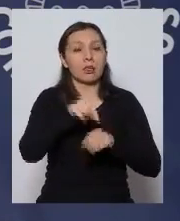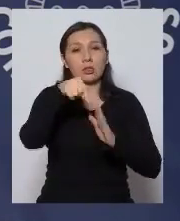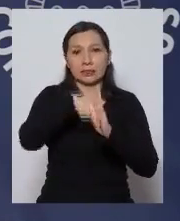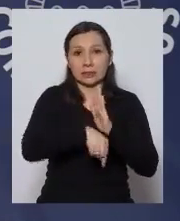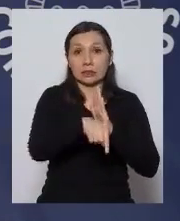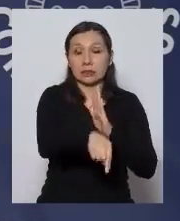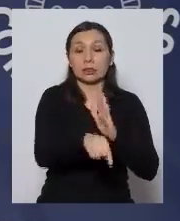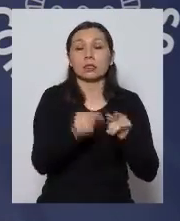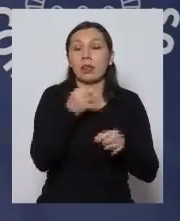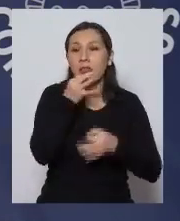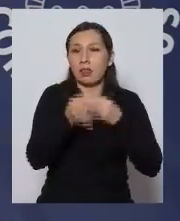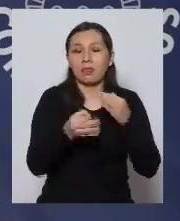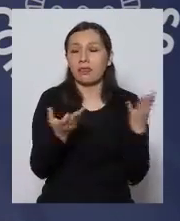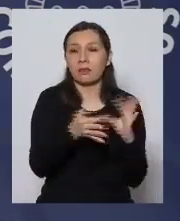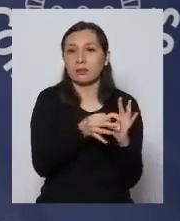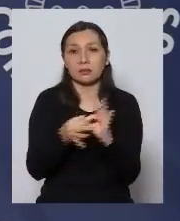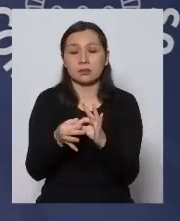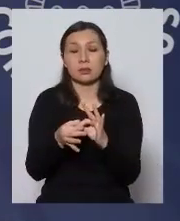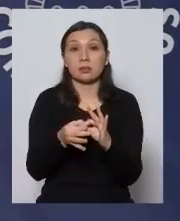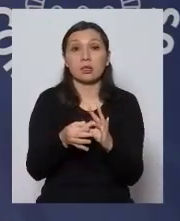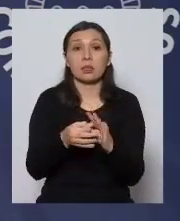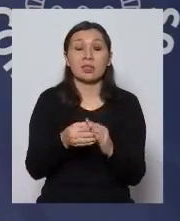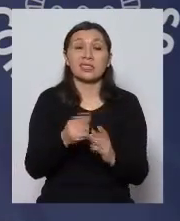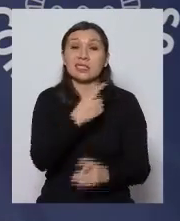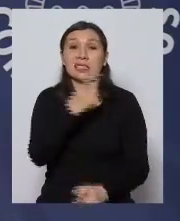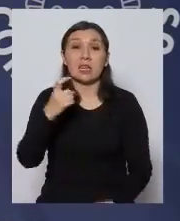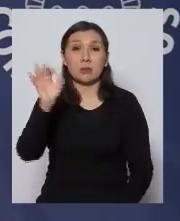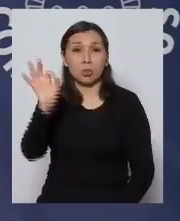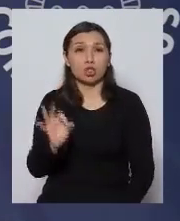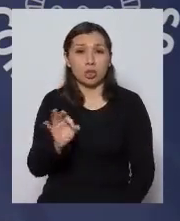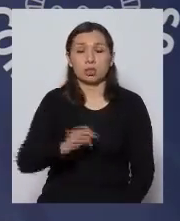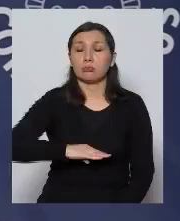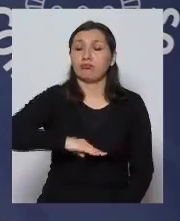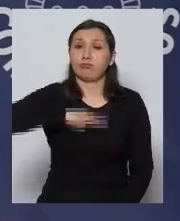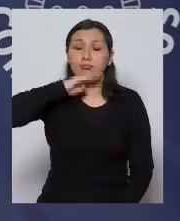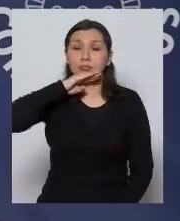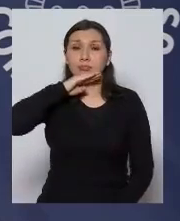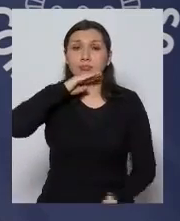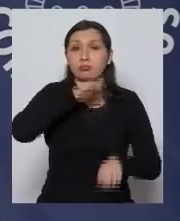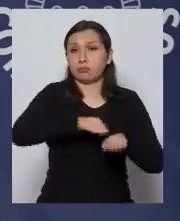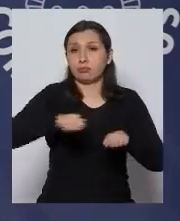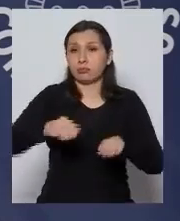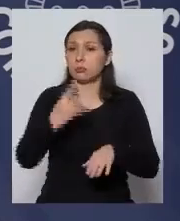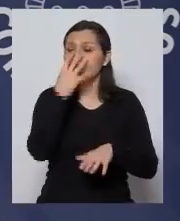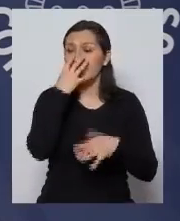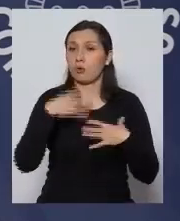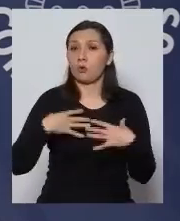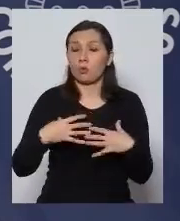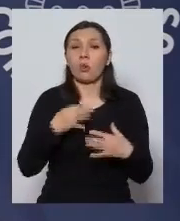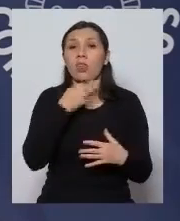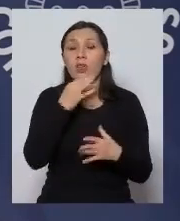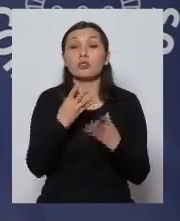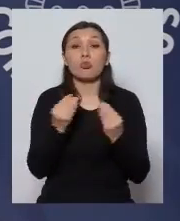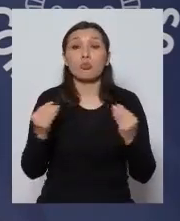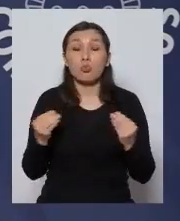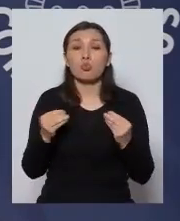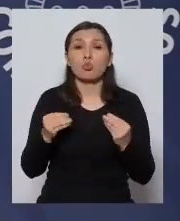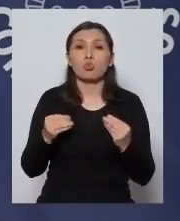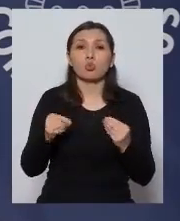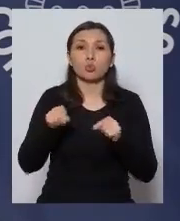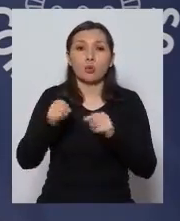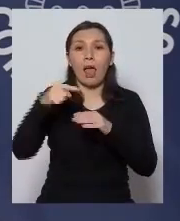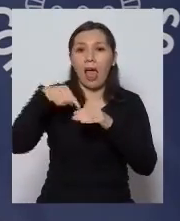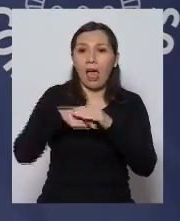está que las unidades están llenas al 100% además apuntan las razones a una alta movilidad